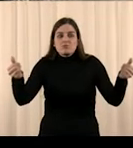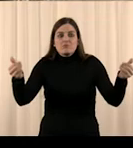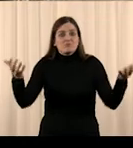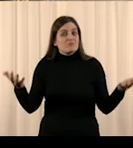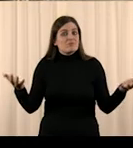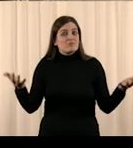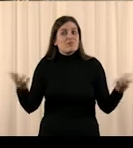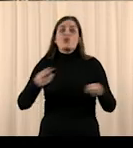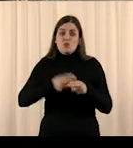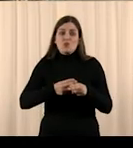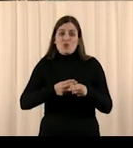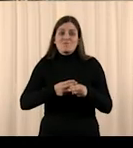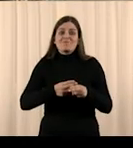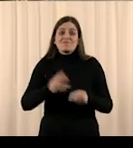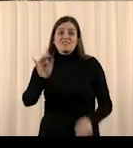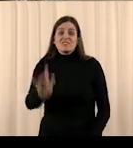Es así de drástico.